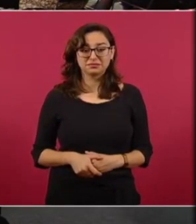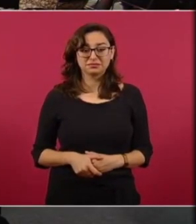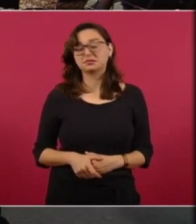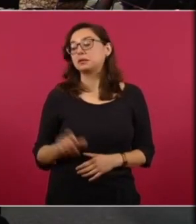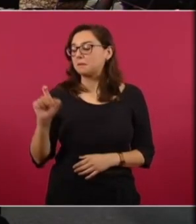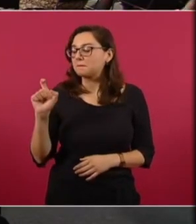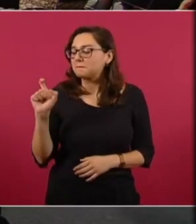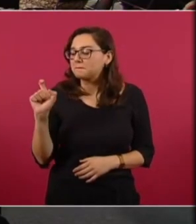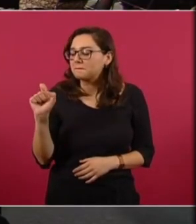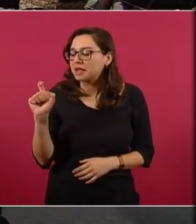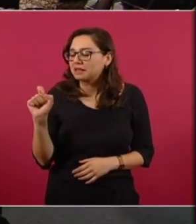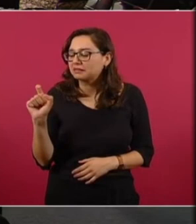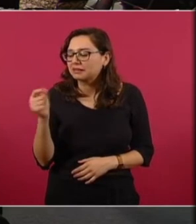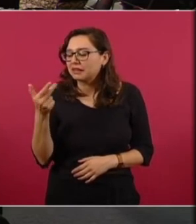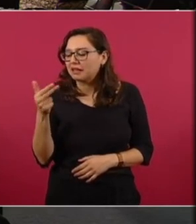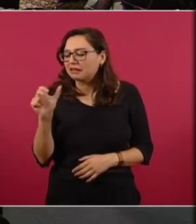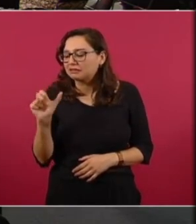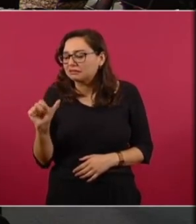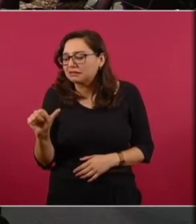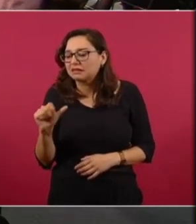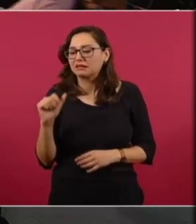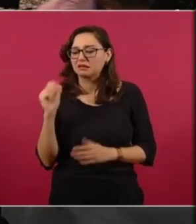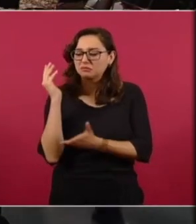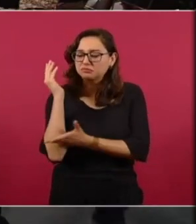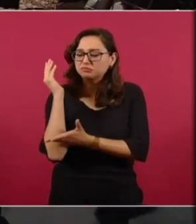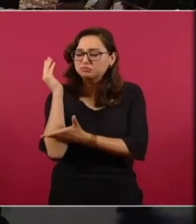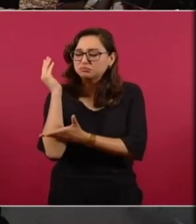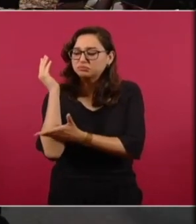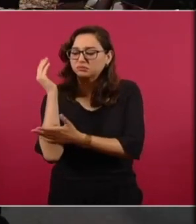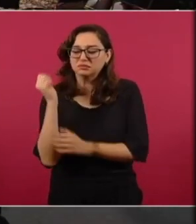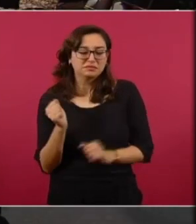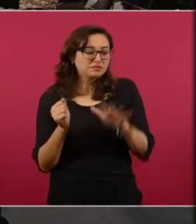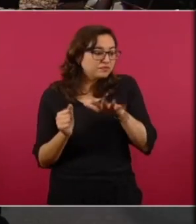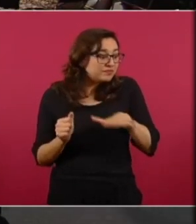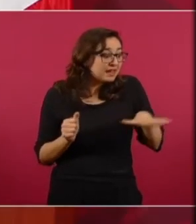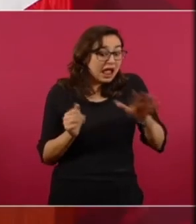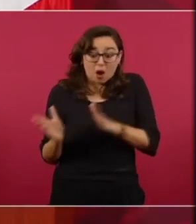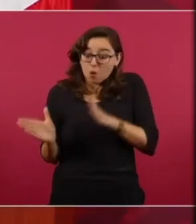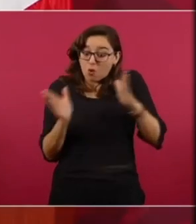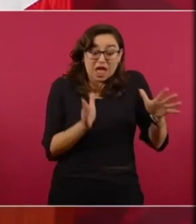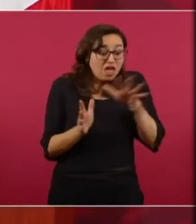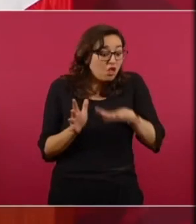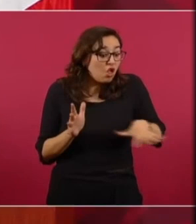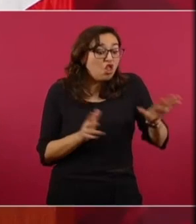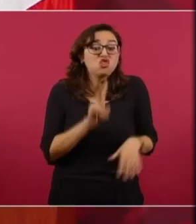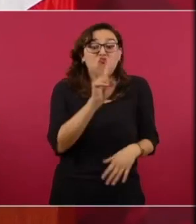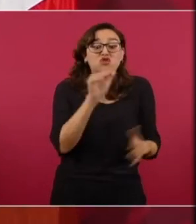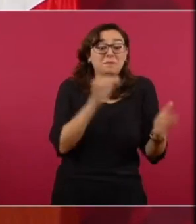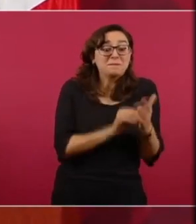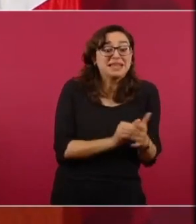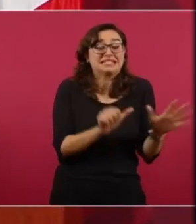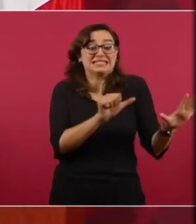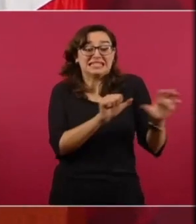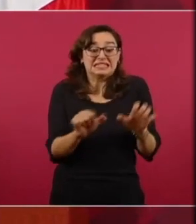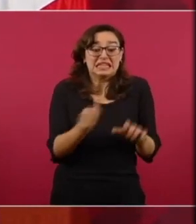veinte de dos mil seiscientas miren lo que no ven los ambientalistas y